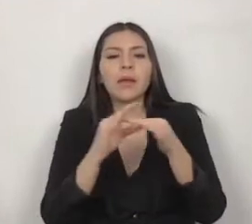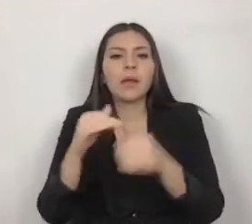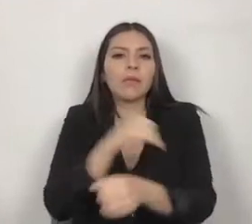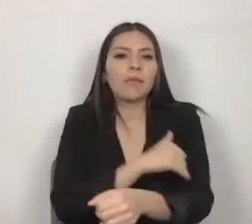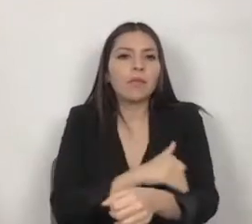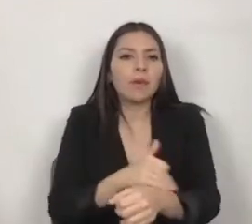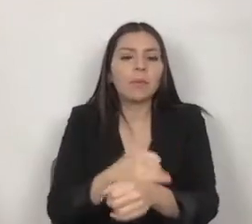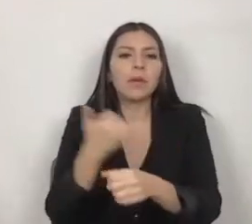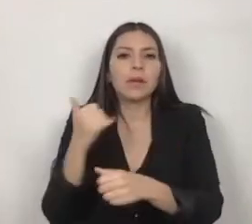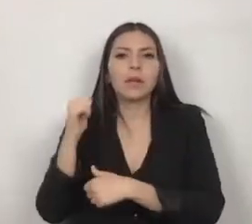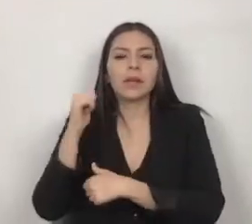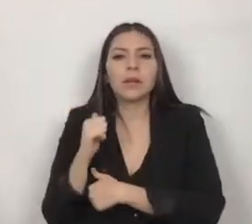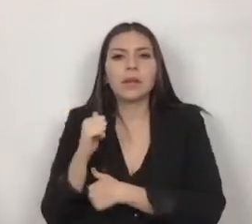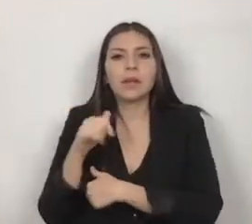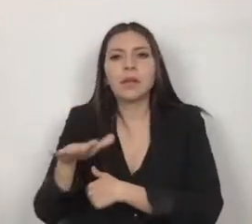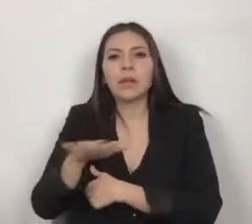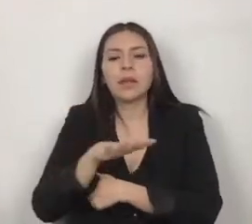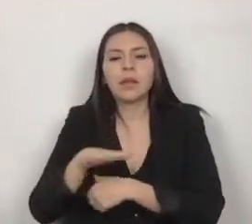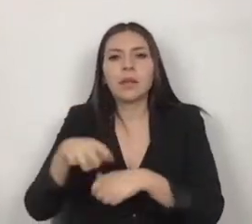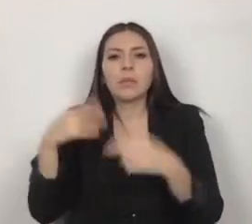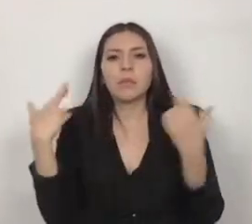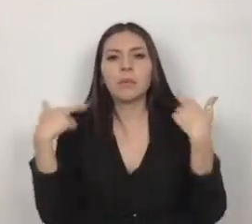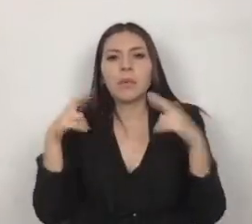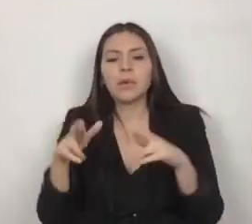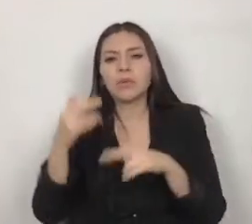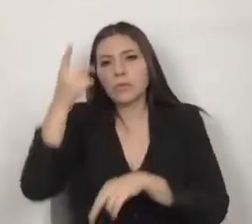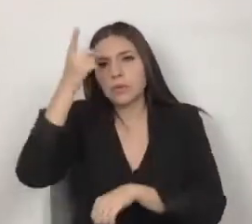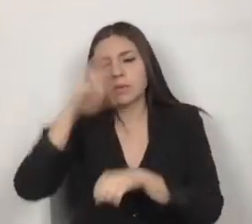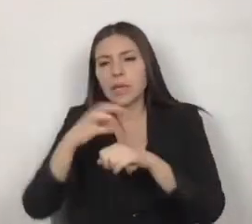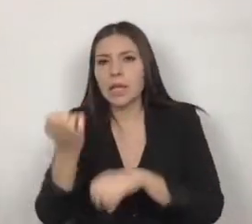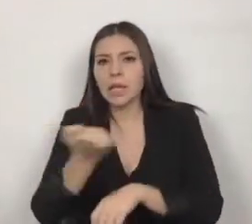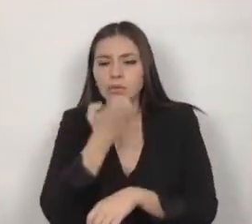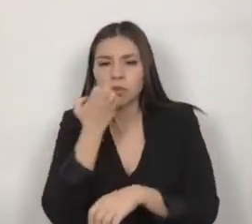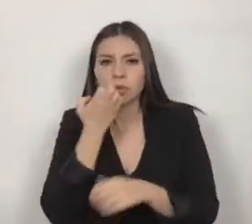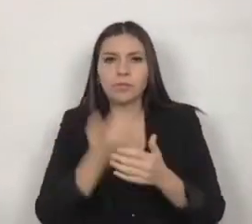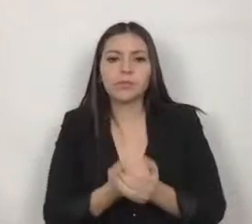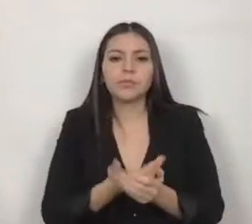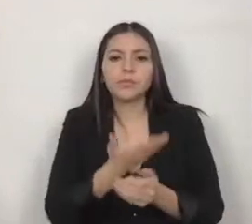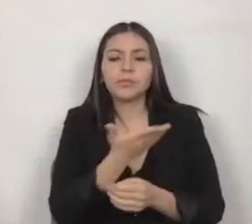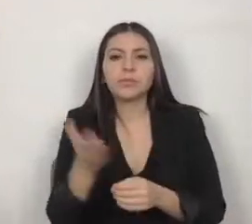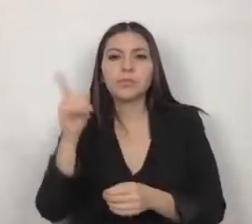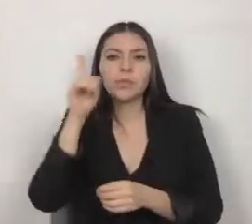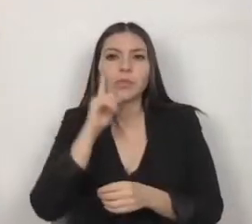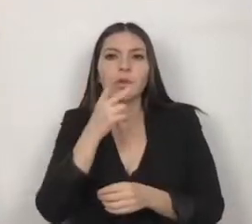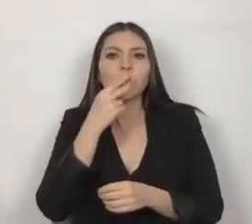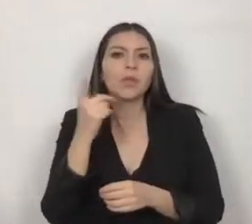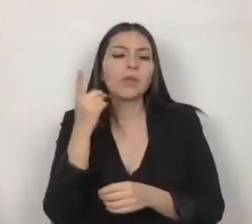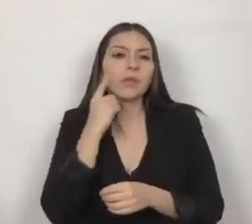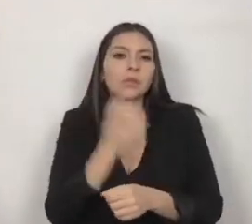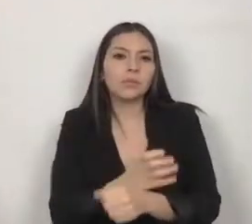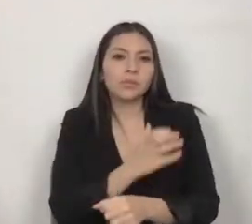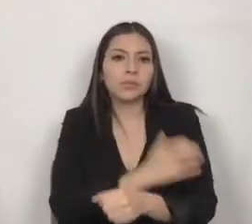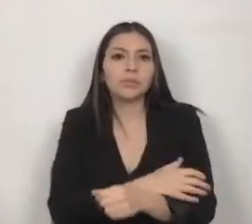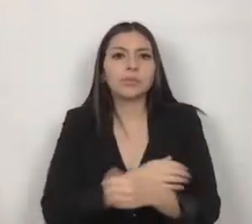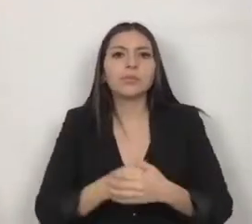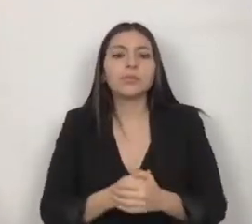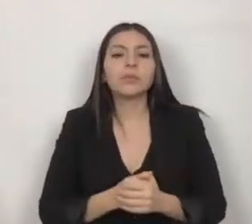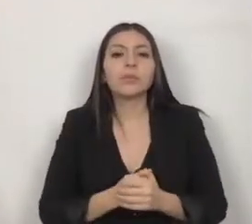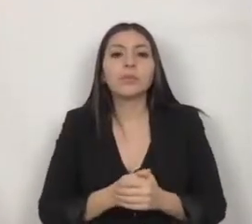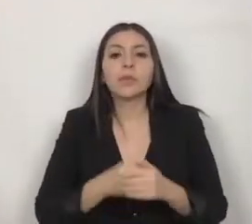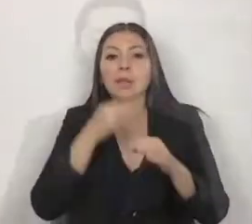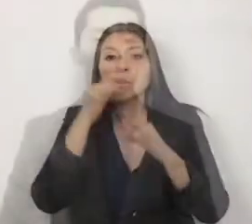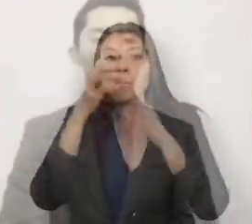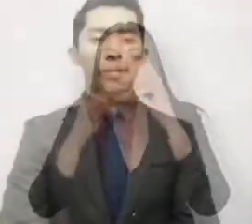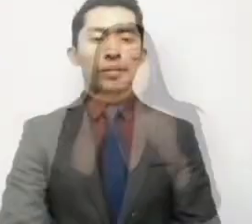autoridades escolares. Compañeras y compañeros diputados, la prevención y la promoción de la salud es la